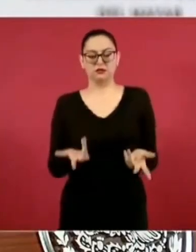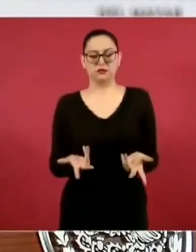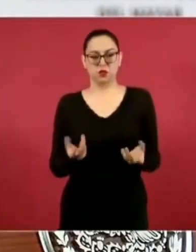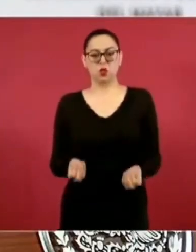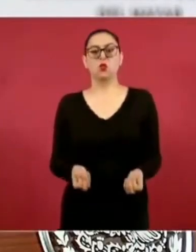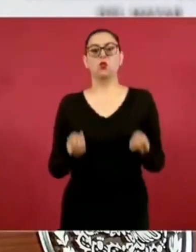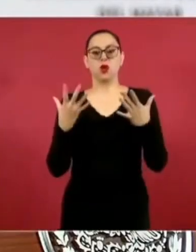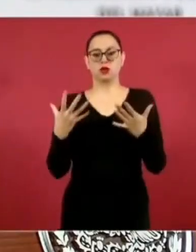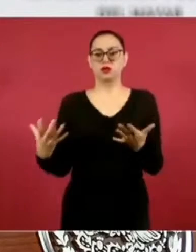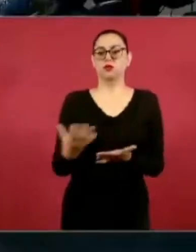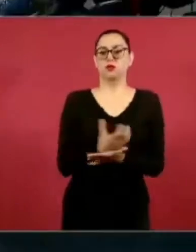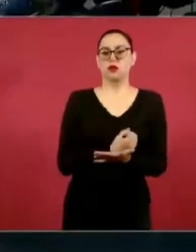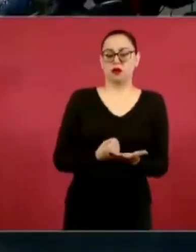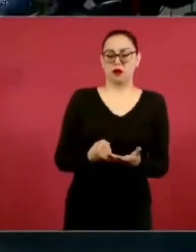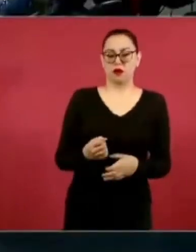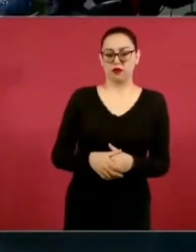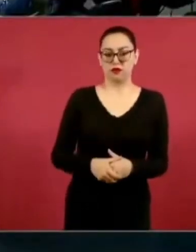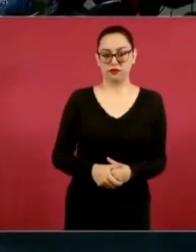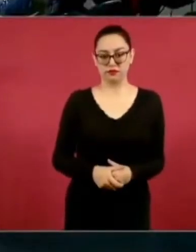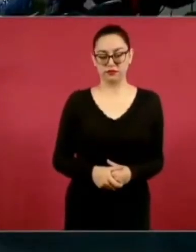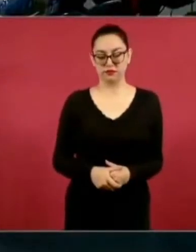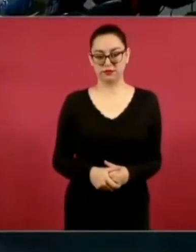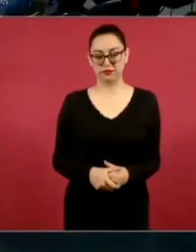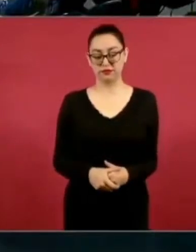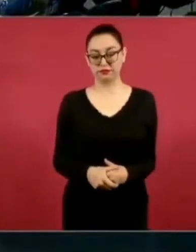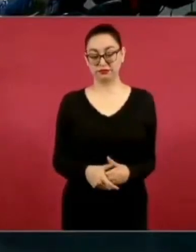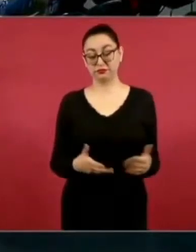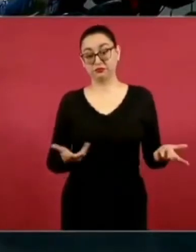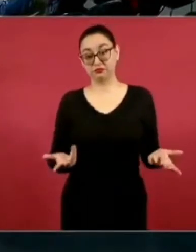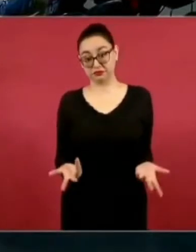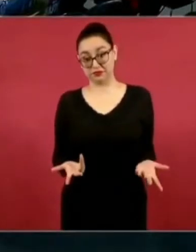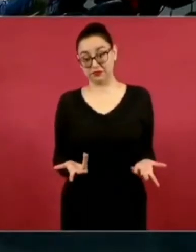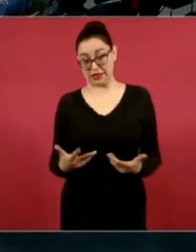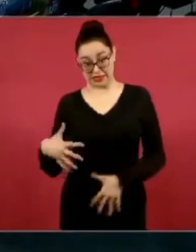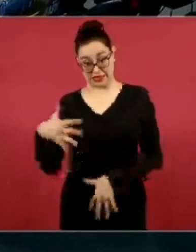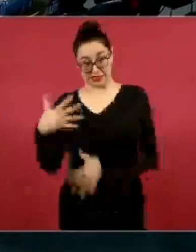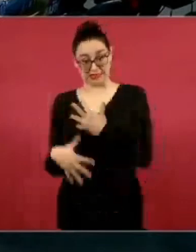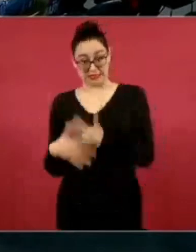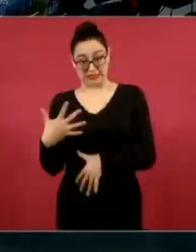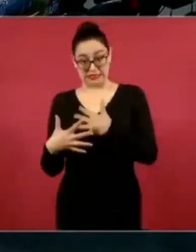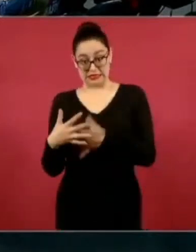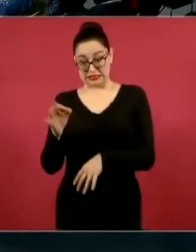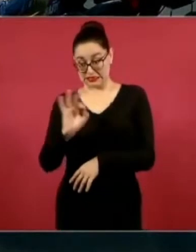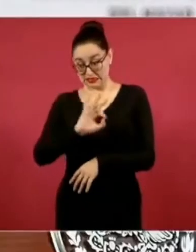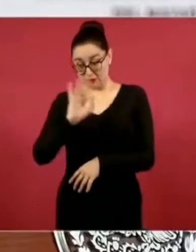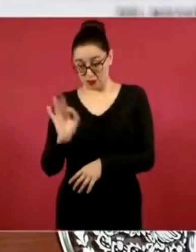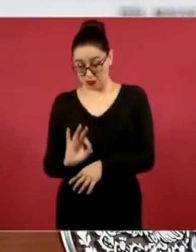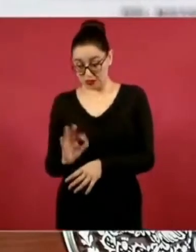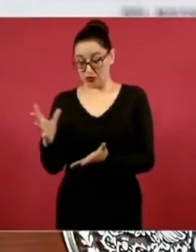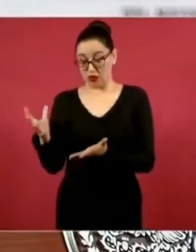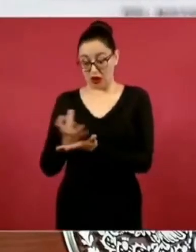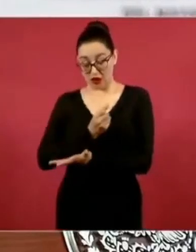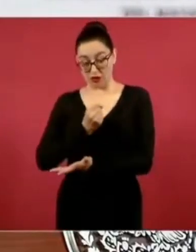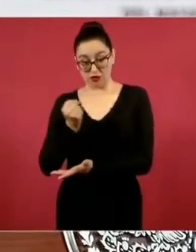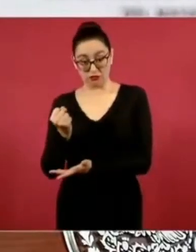el 15 por ciento de los distritos